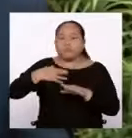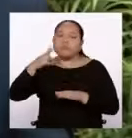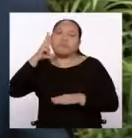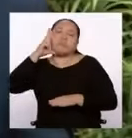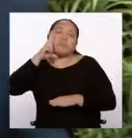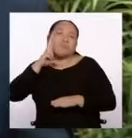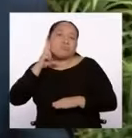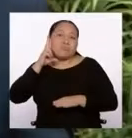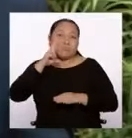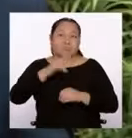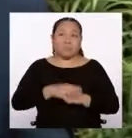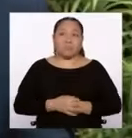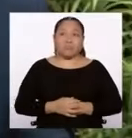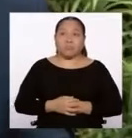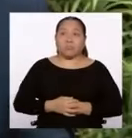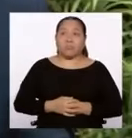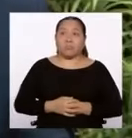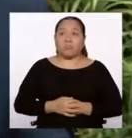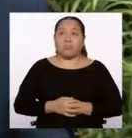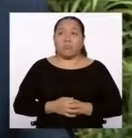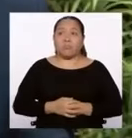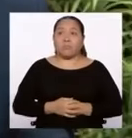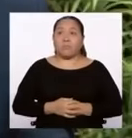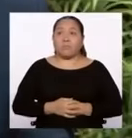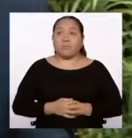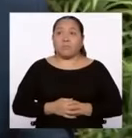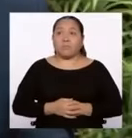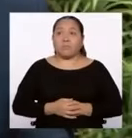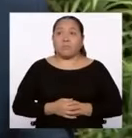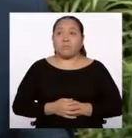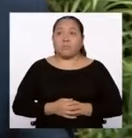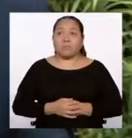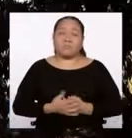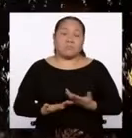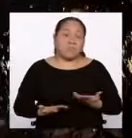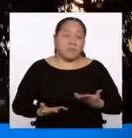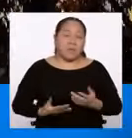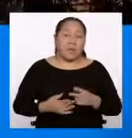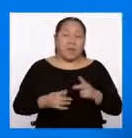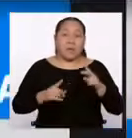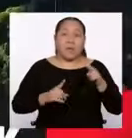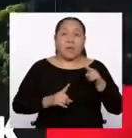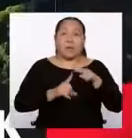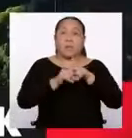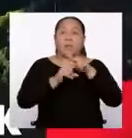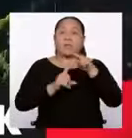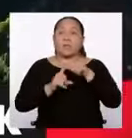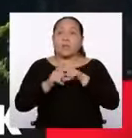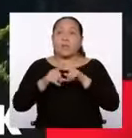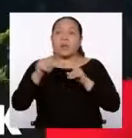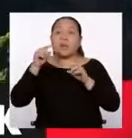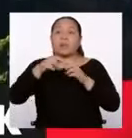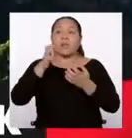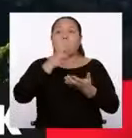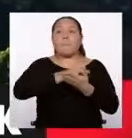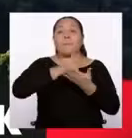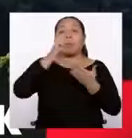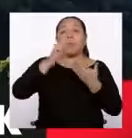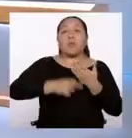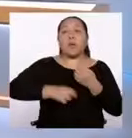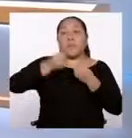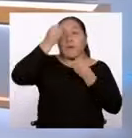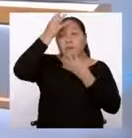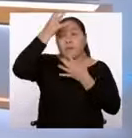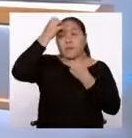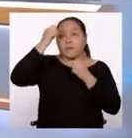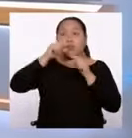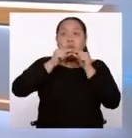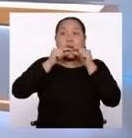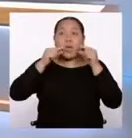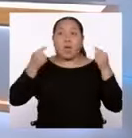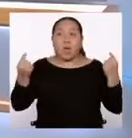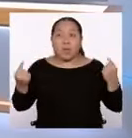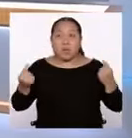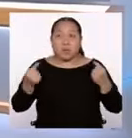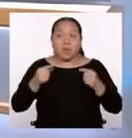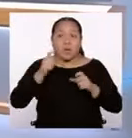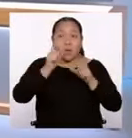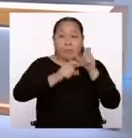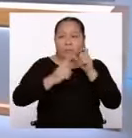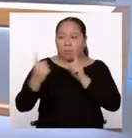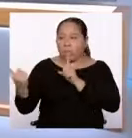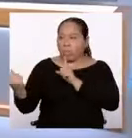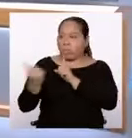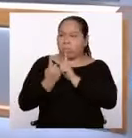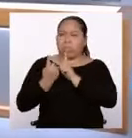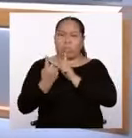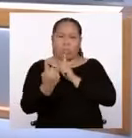A raíz de haber surgido este programa informativo en quechua, las personas se me